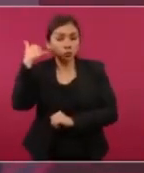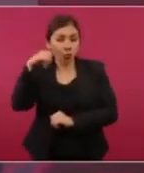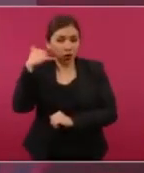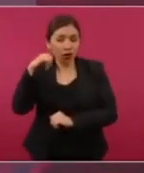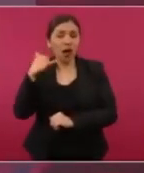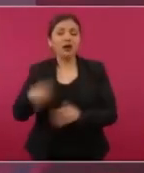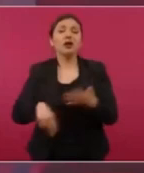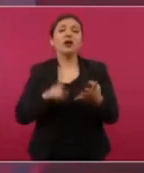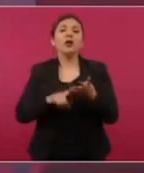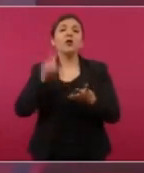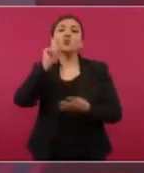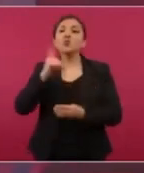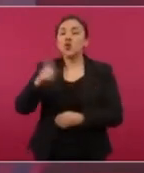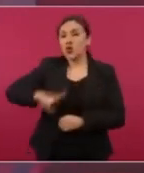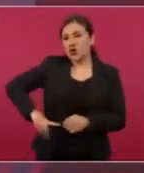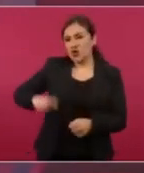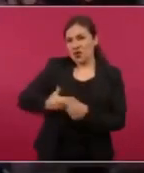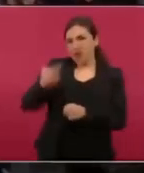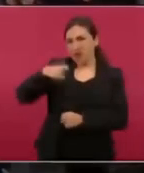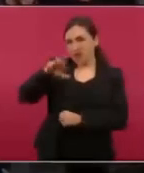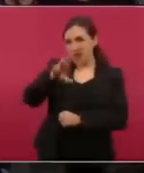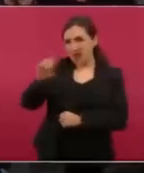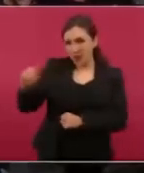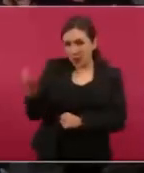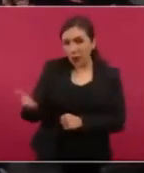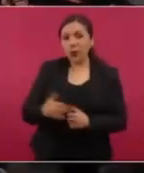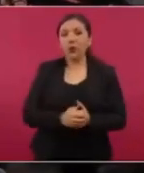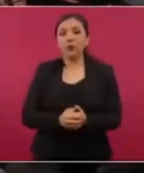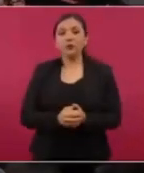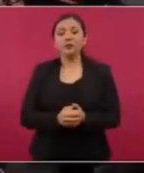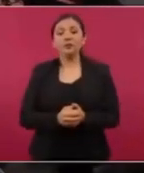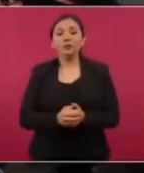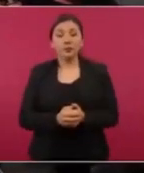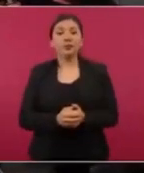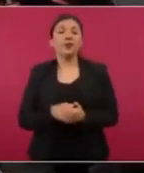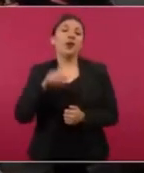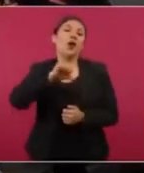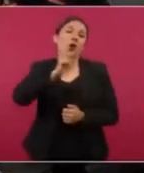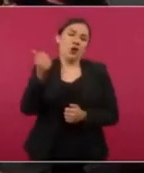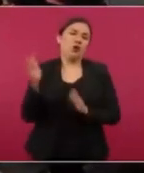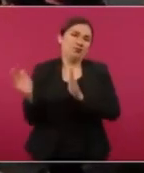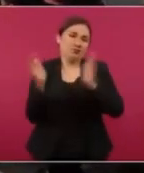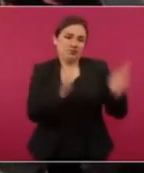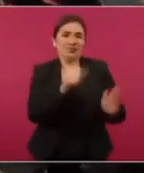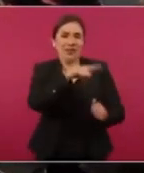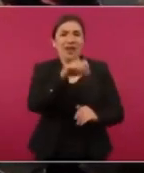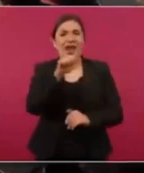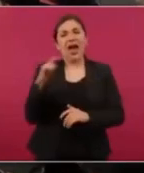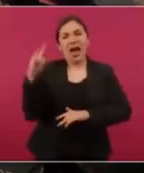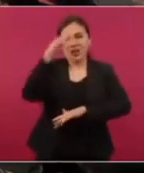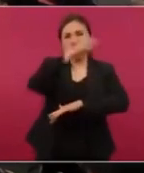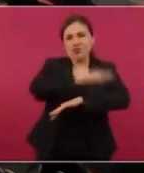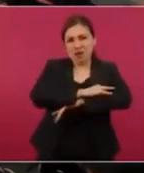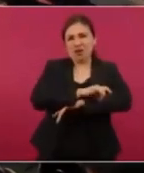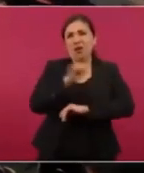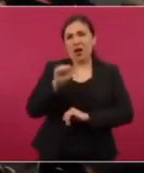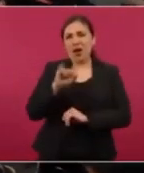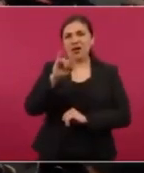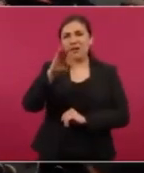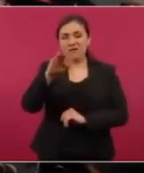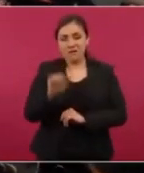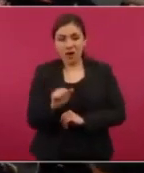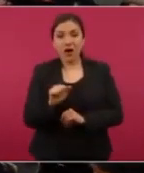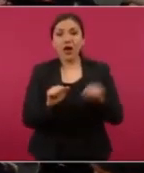la gobernadora de Quintana Roo. En el caso del aeropuerto, Felipe Ángeles,